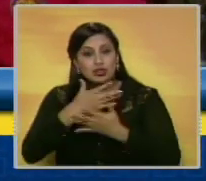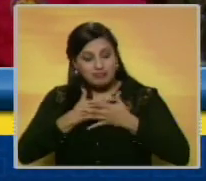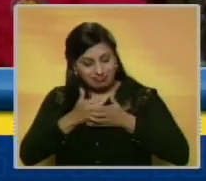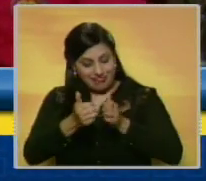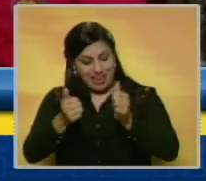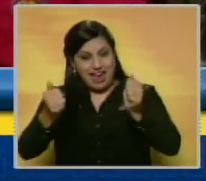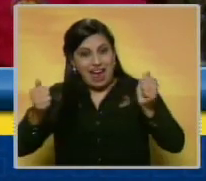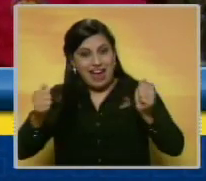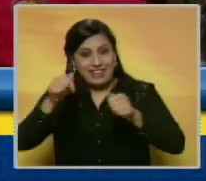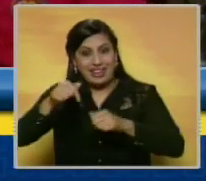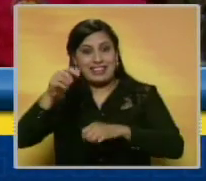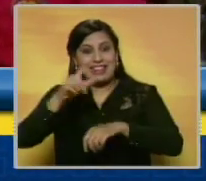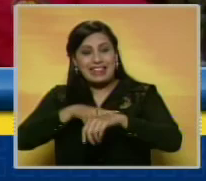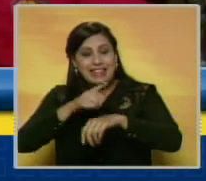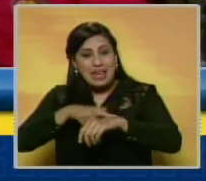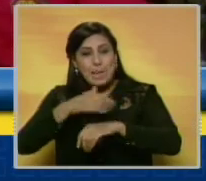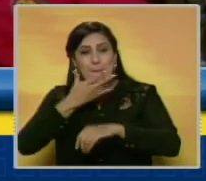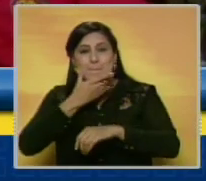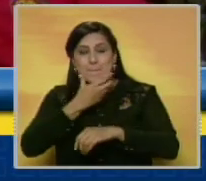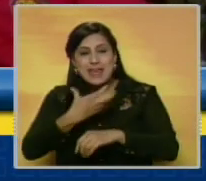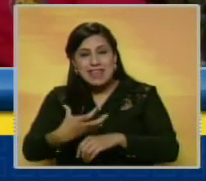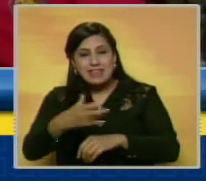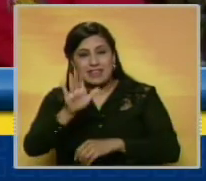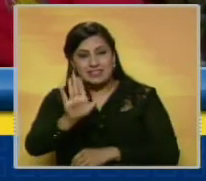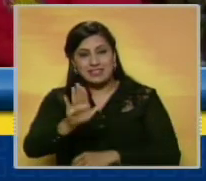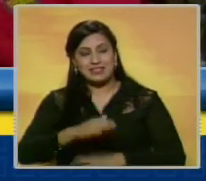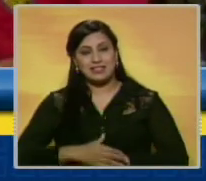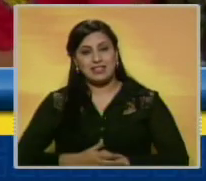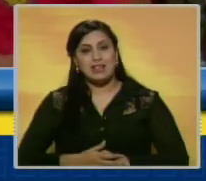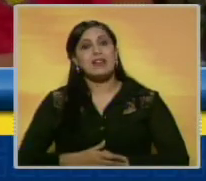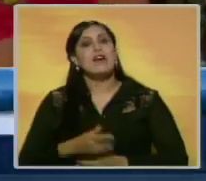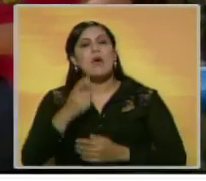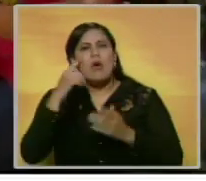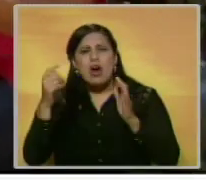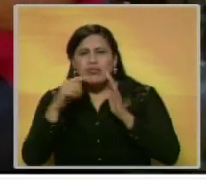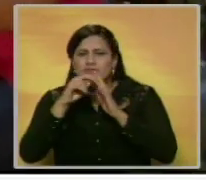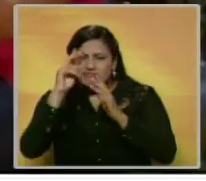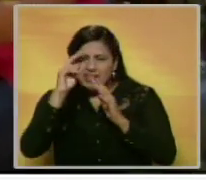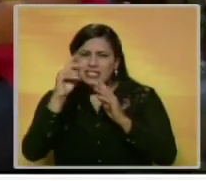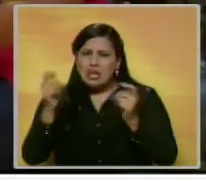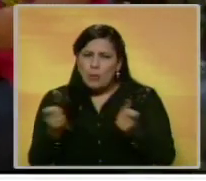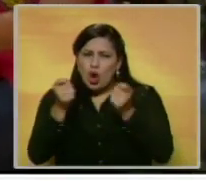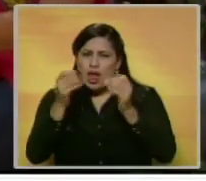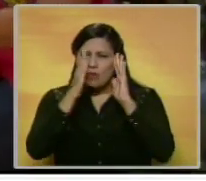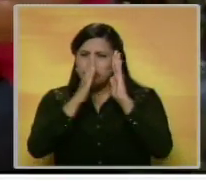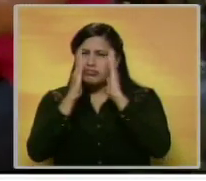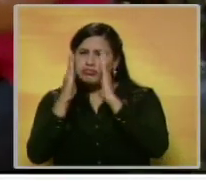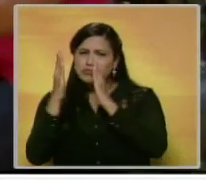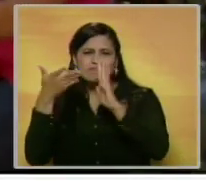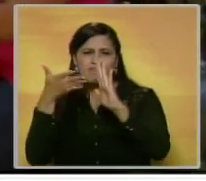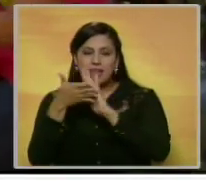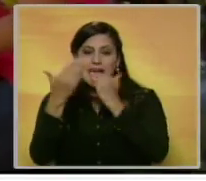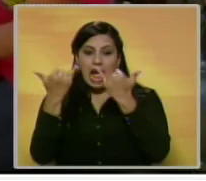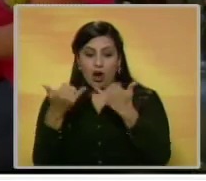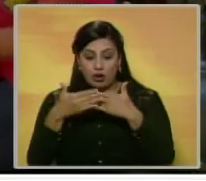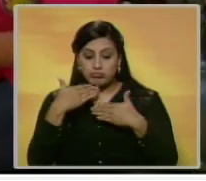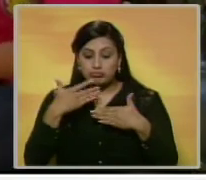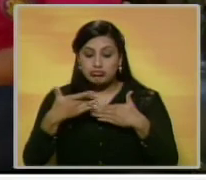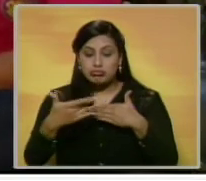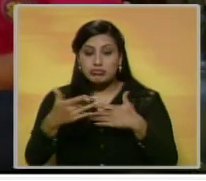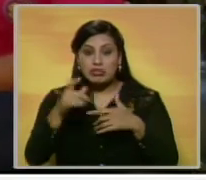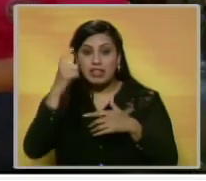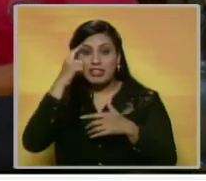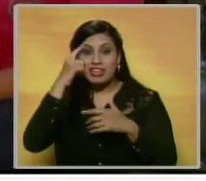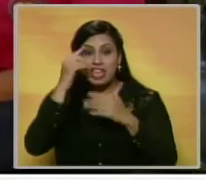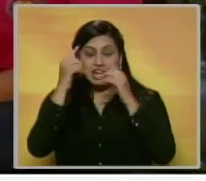también en este tiempo tan maravilloso como lo es la Navidad. ¿Cuál es la programación que viene ahora ya a las puertas prácticamente